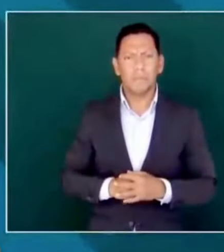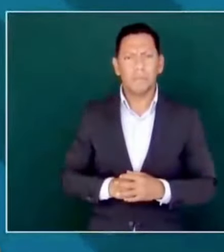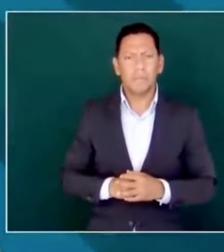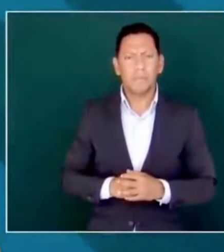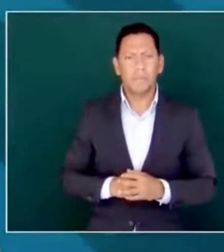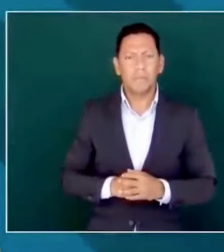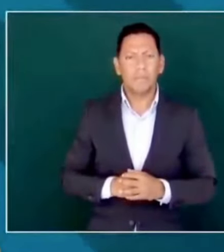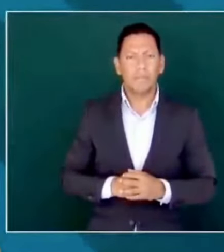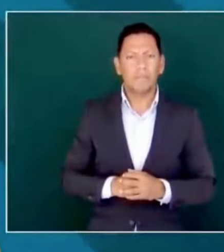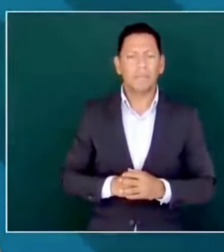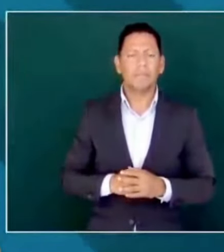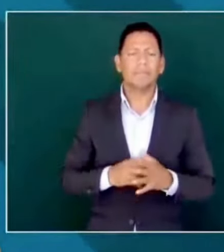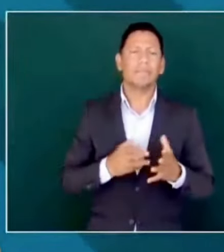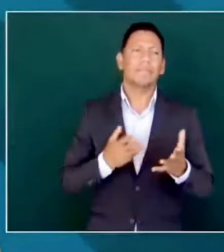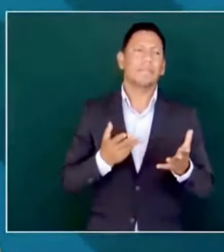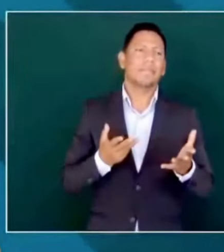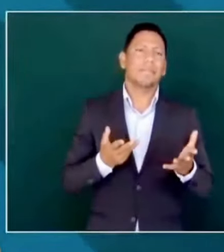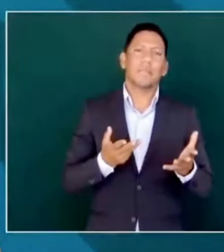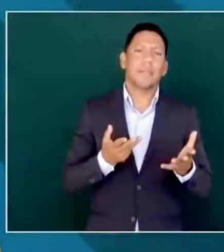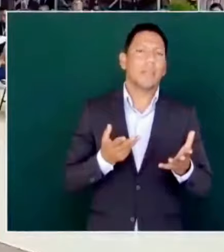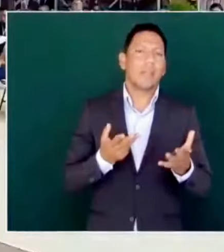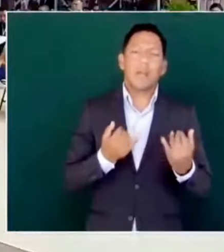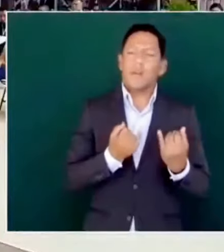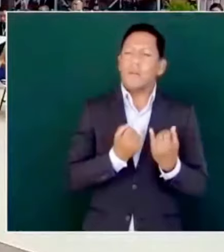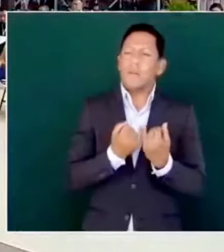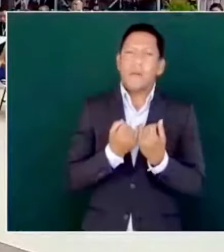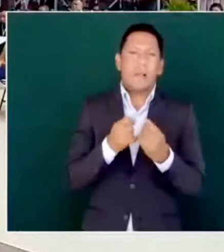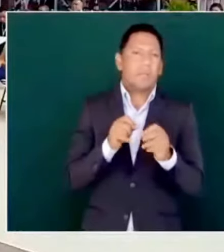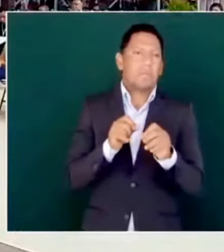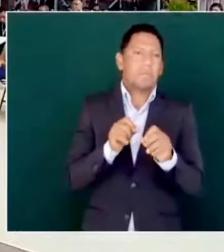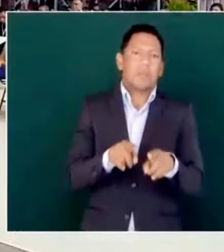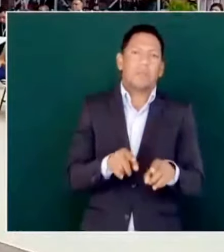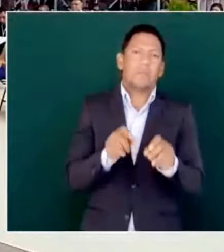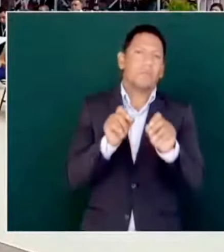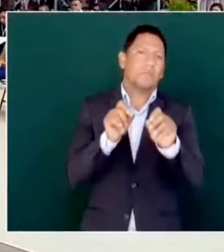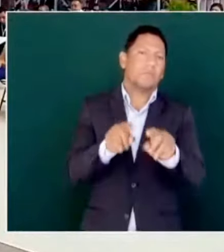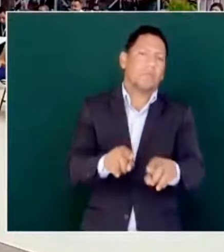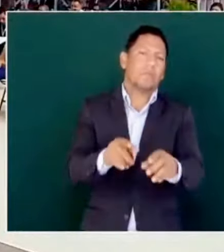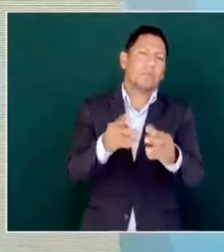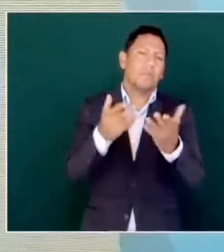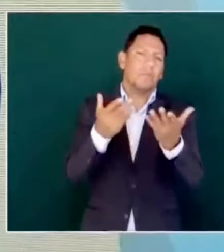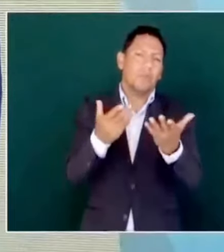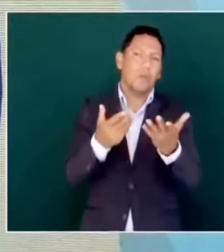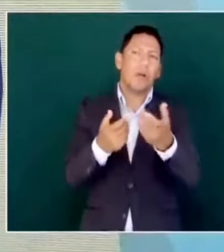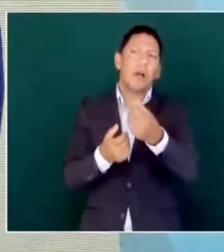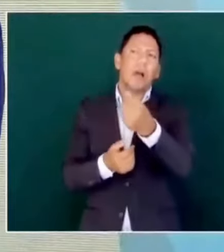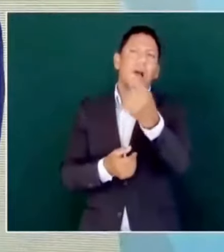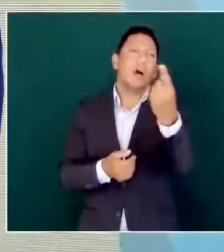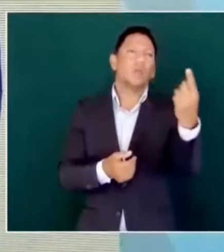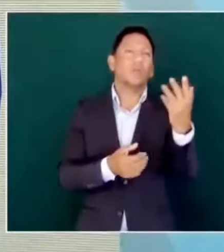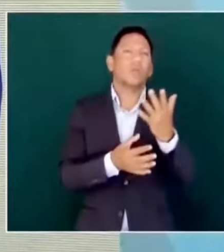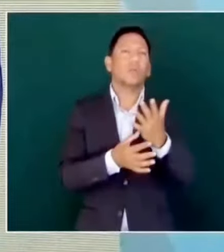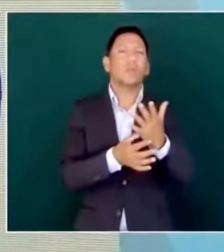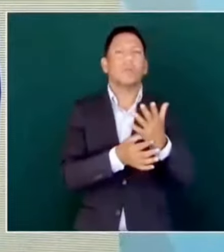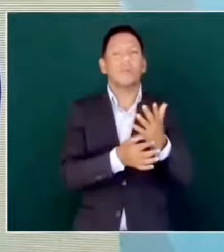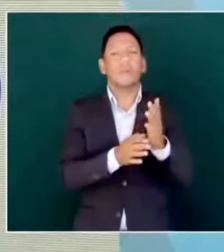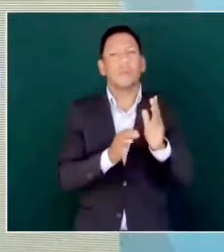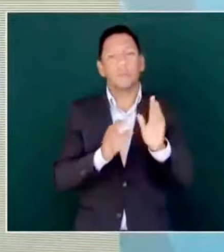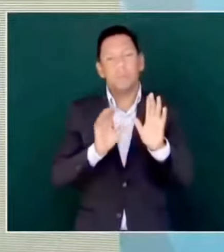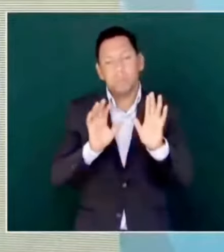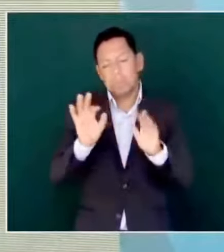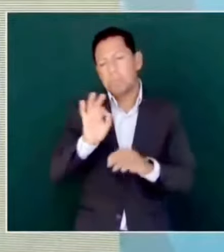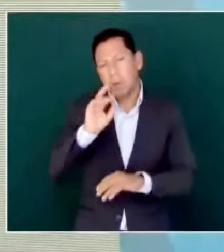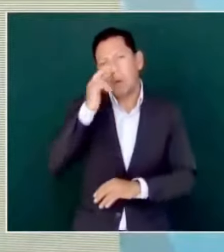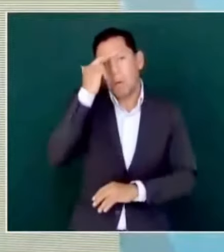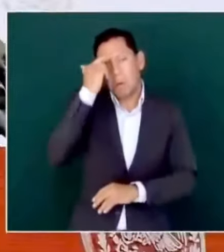lo mismo, más de lo mismo, que algunos dicen y pueda que tengan razón,